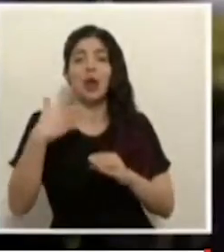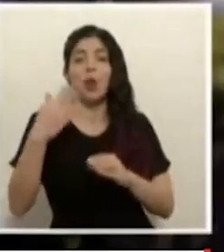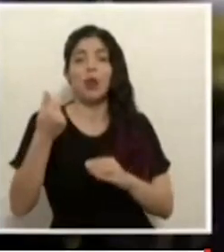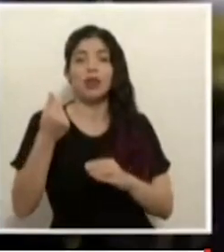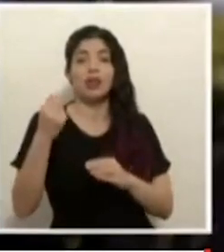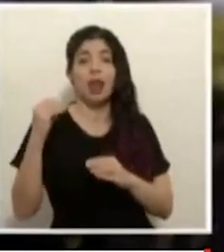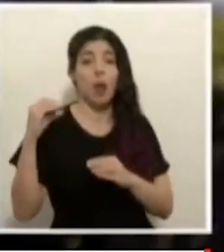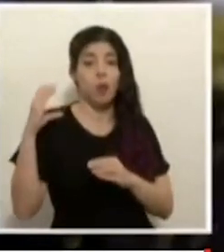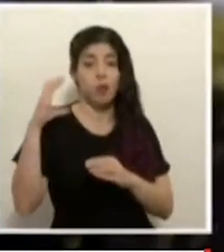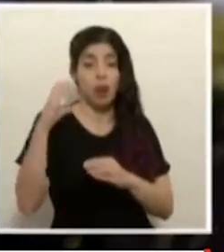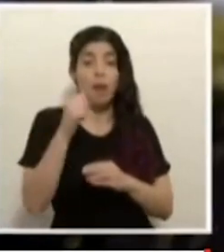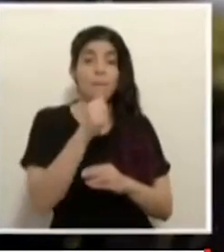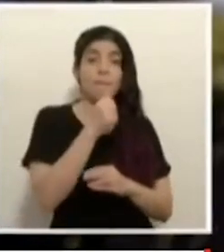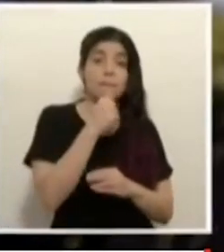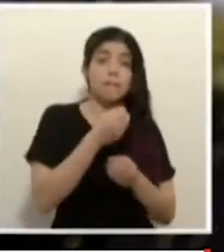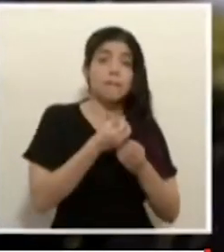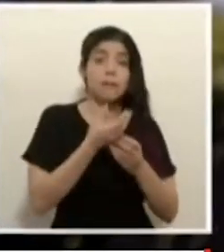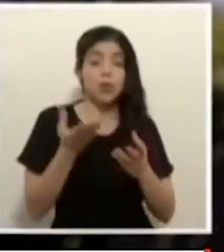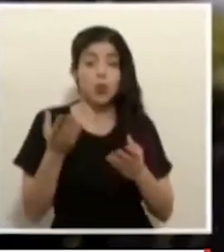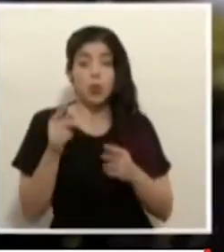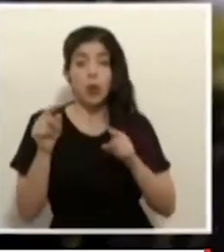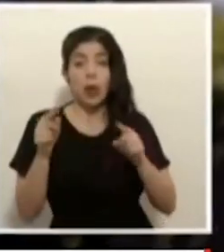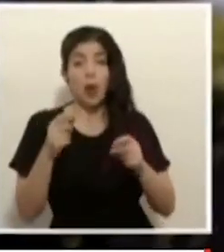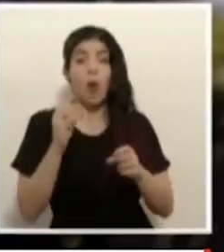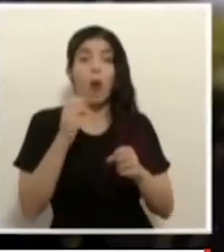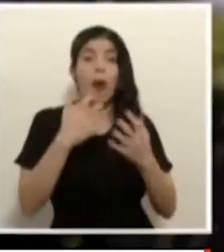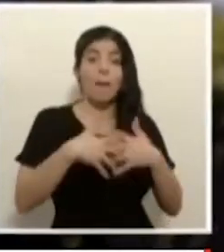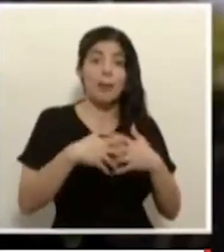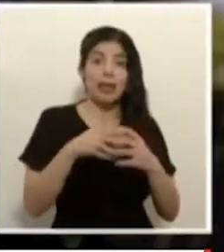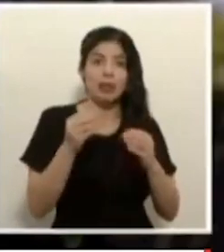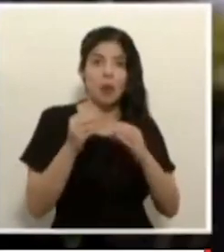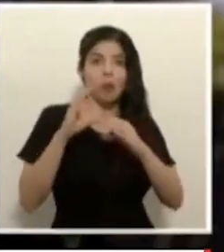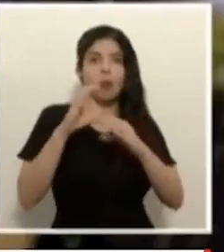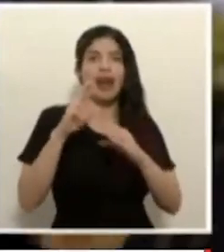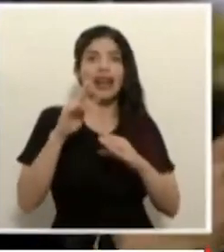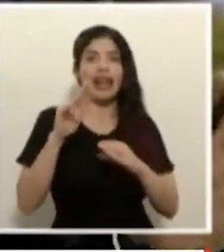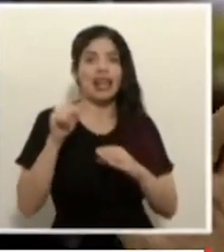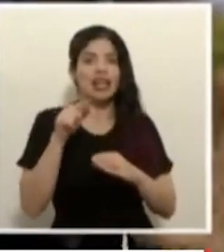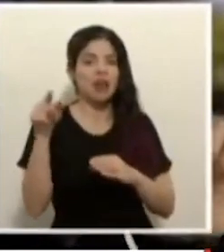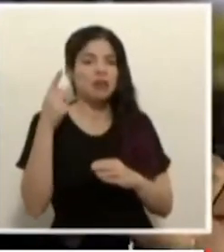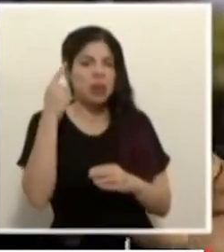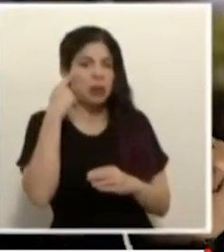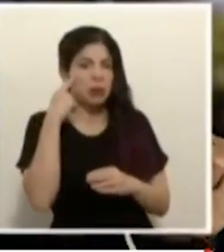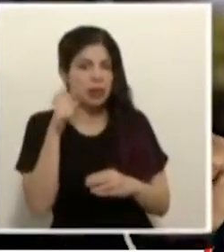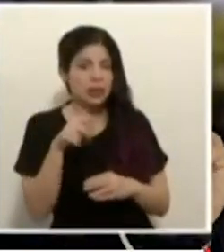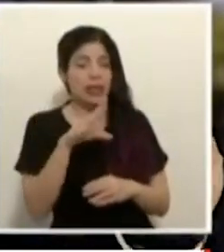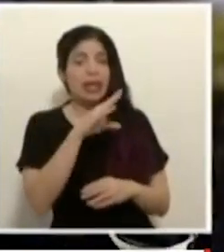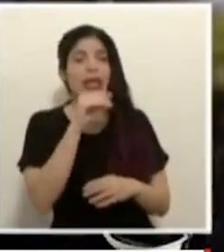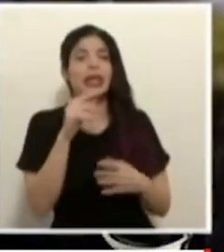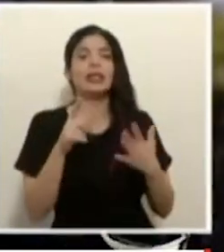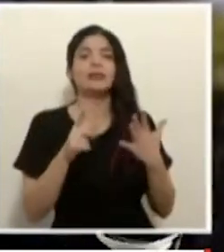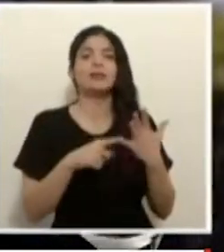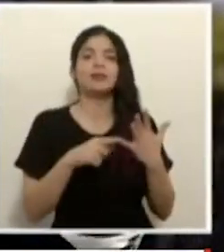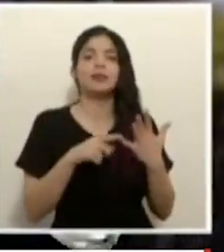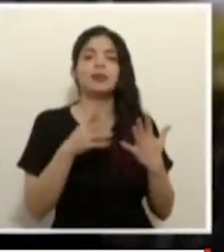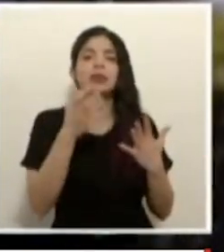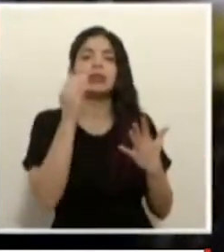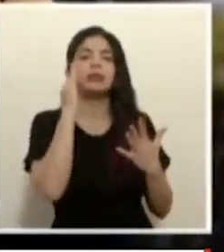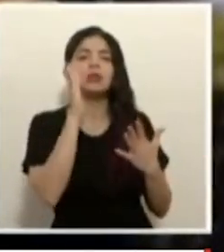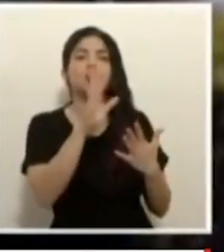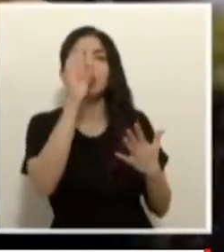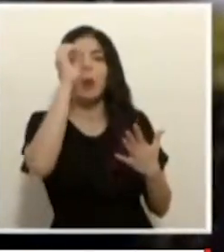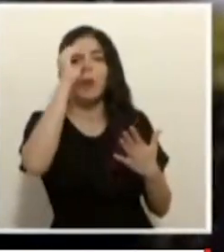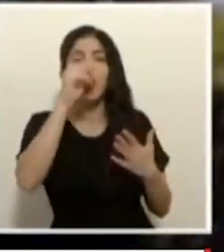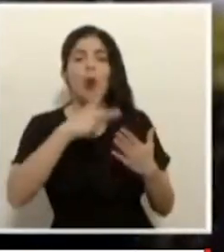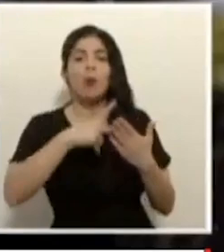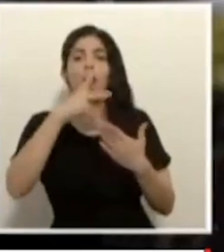sector público y privado y también a empresas que eso están planteados ahí y quería profundizar en su posición disculpe presidente sobre el proyecto